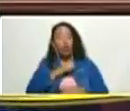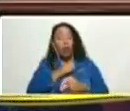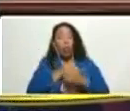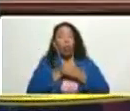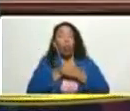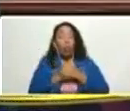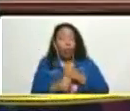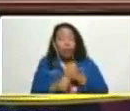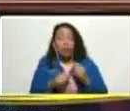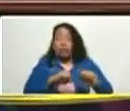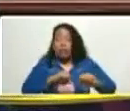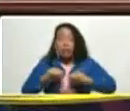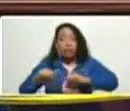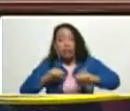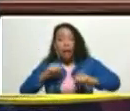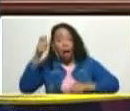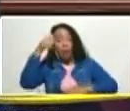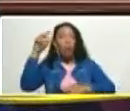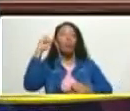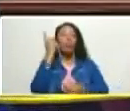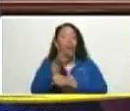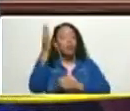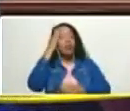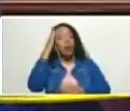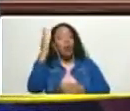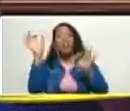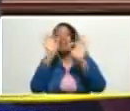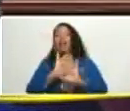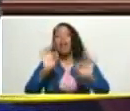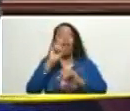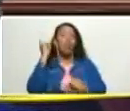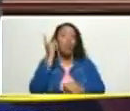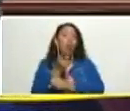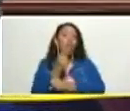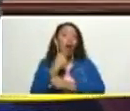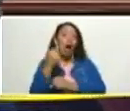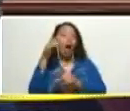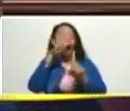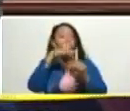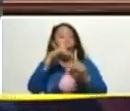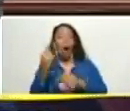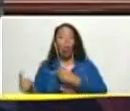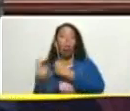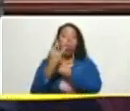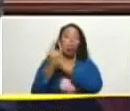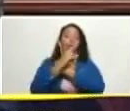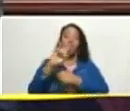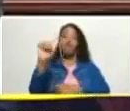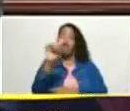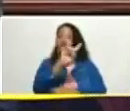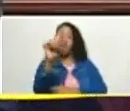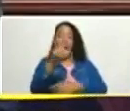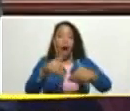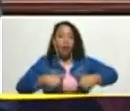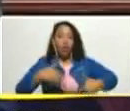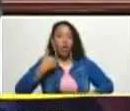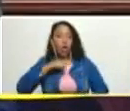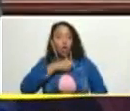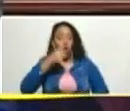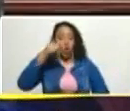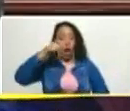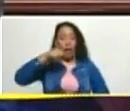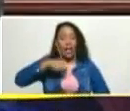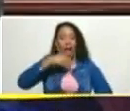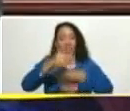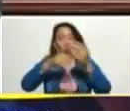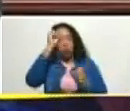permanentemente y el pueblo debe saberlo y nadie debe dejarse llevar a engaños sobre el esfuerzo que estamos haciendo por eso